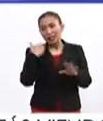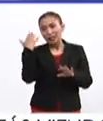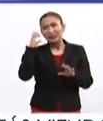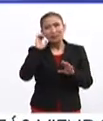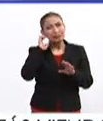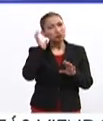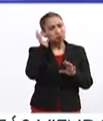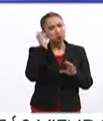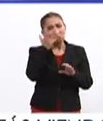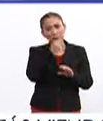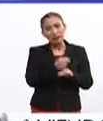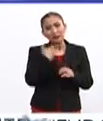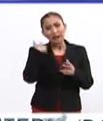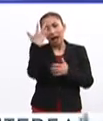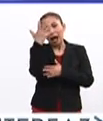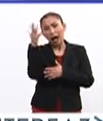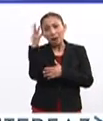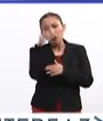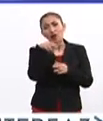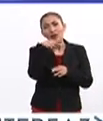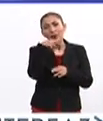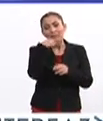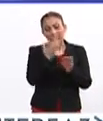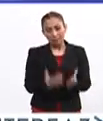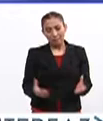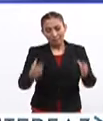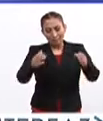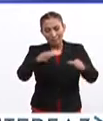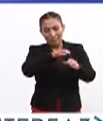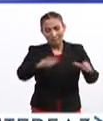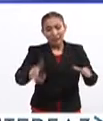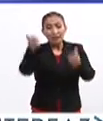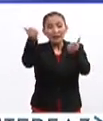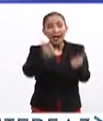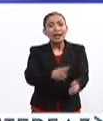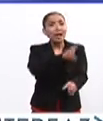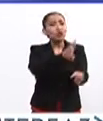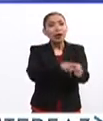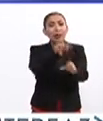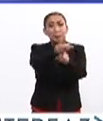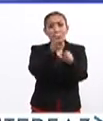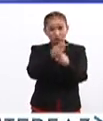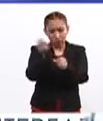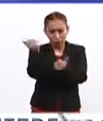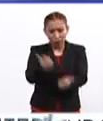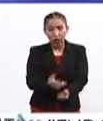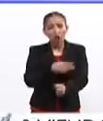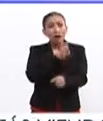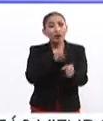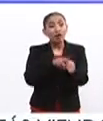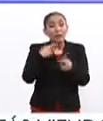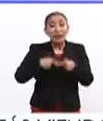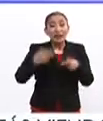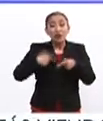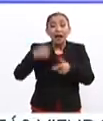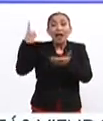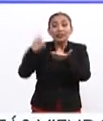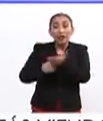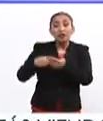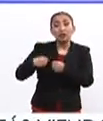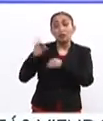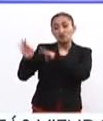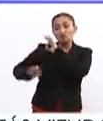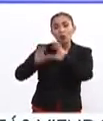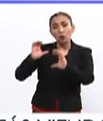muy bonita de los árboles de Navidad en Maceta, y decías traer a la naturaleza. Bueno, yo traigo a la naturaleza y a la gente que vive en los